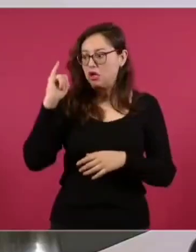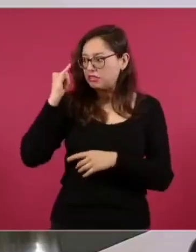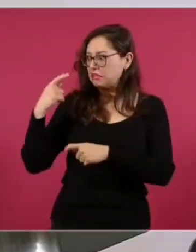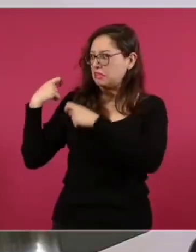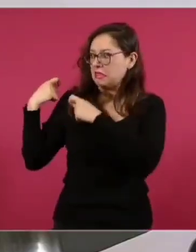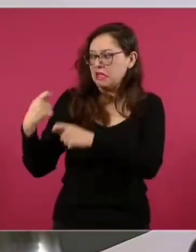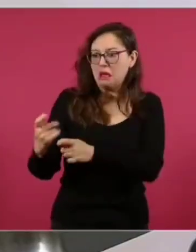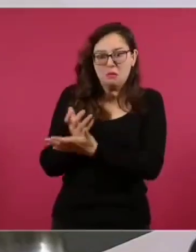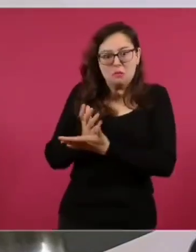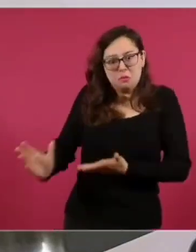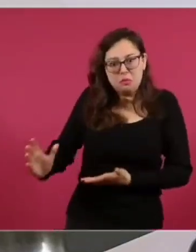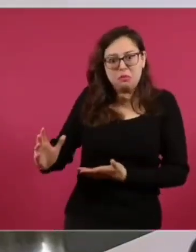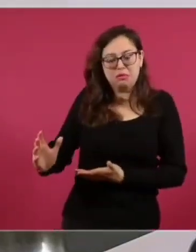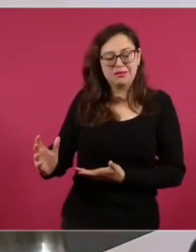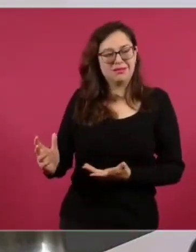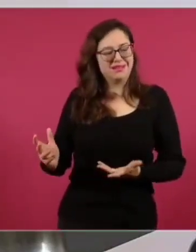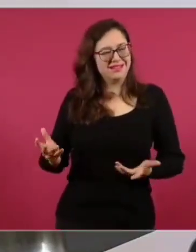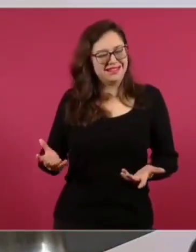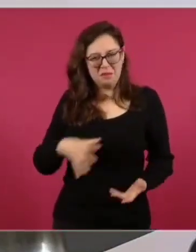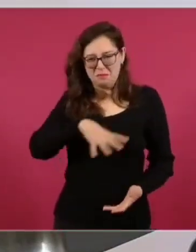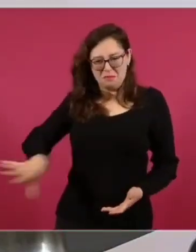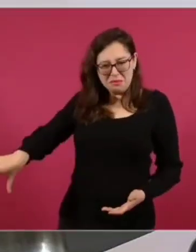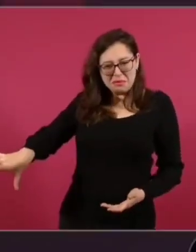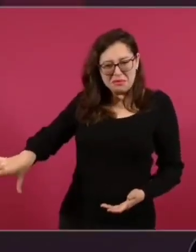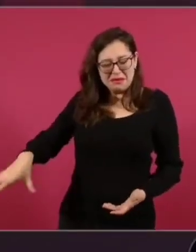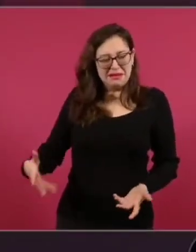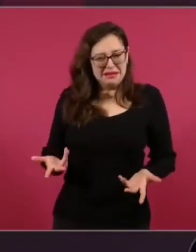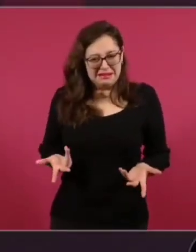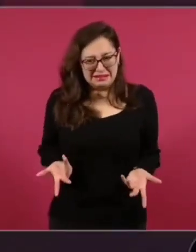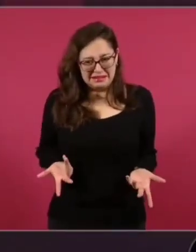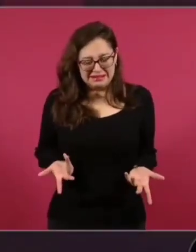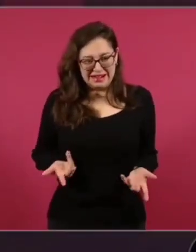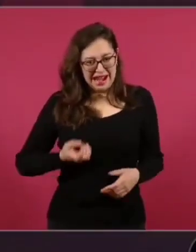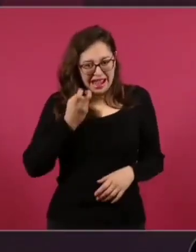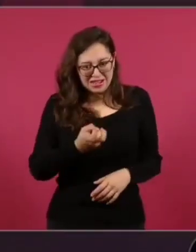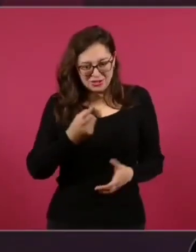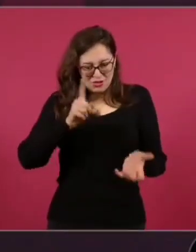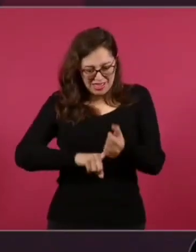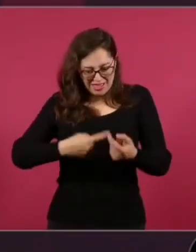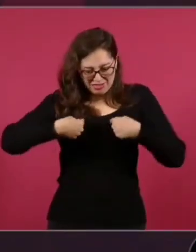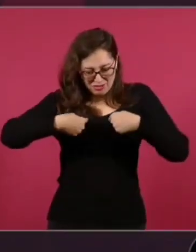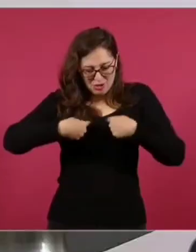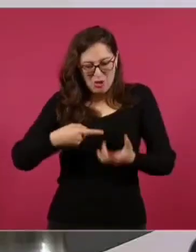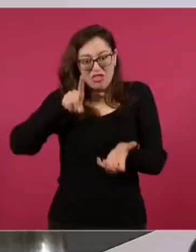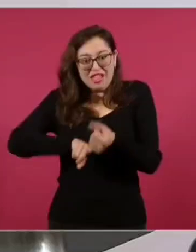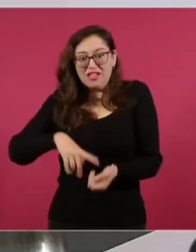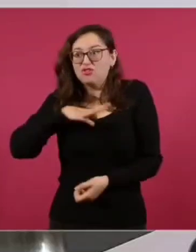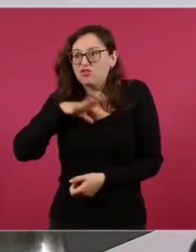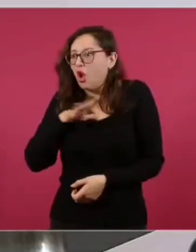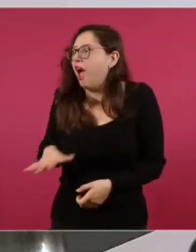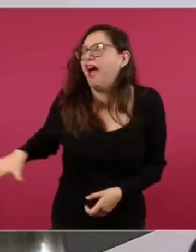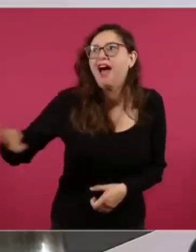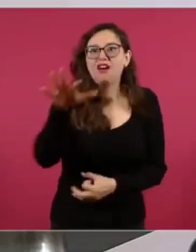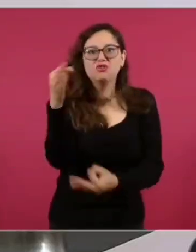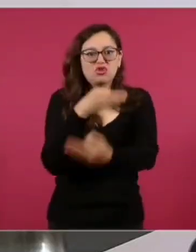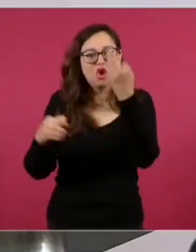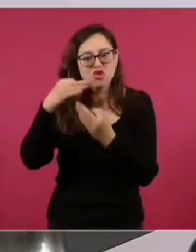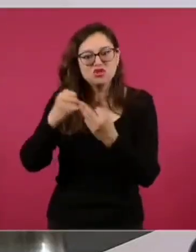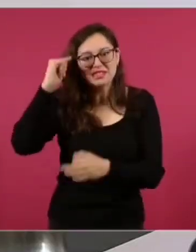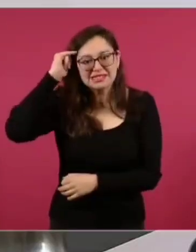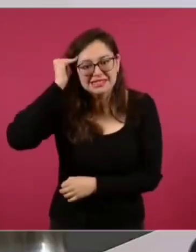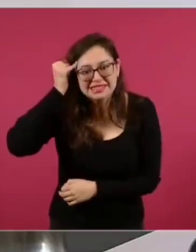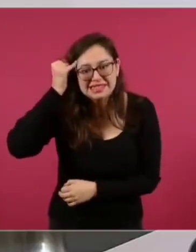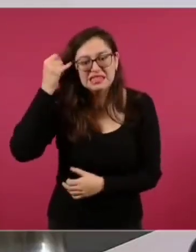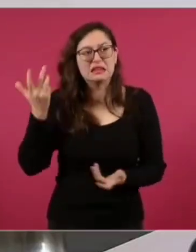a negar lo que somos y nos impusieron